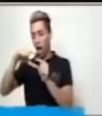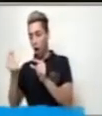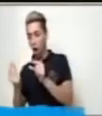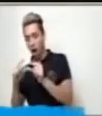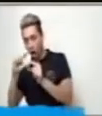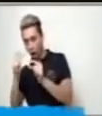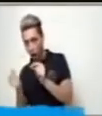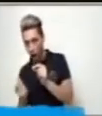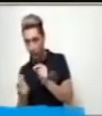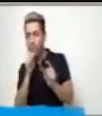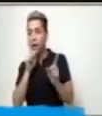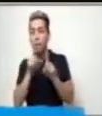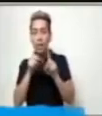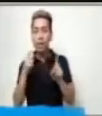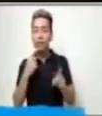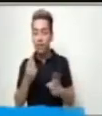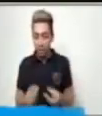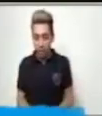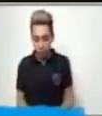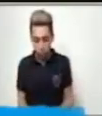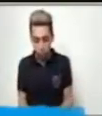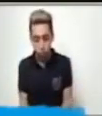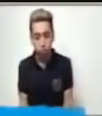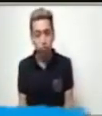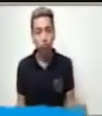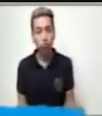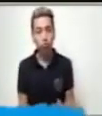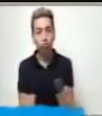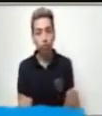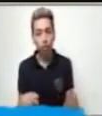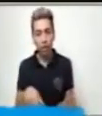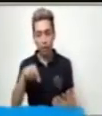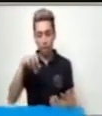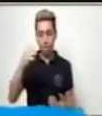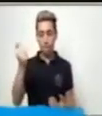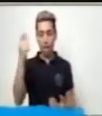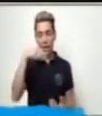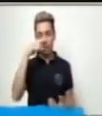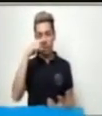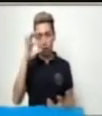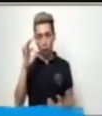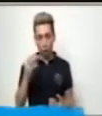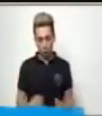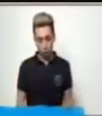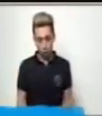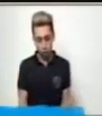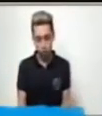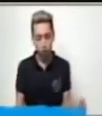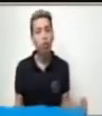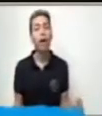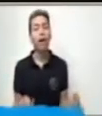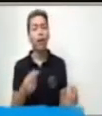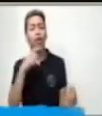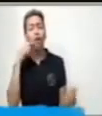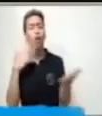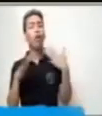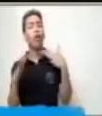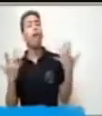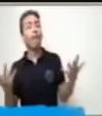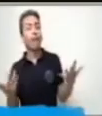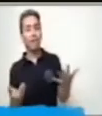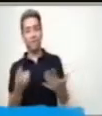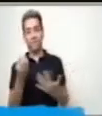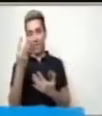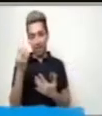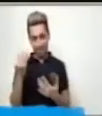En el pasto me encontrarás. ¿De qué color es el pasto? De color verde. Muy